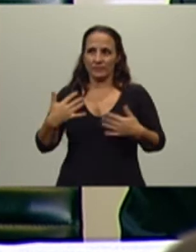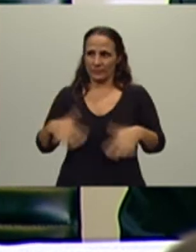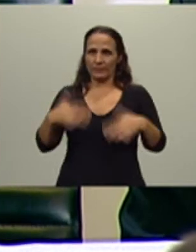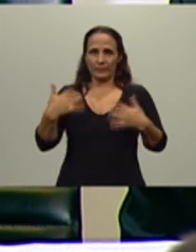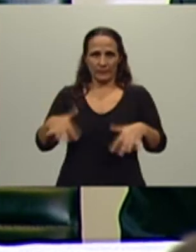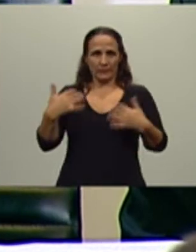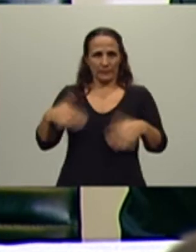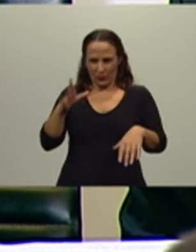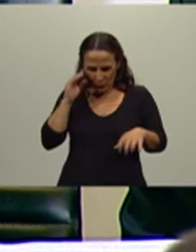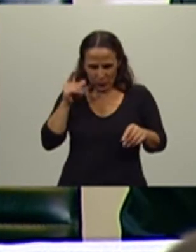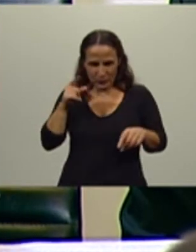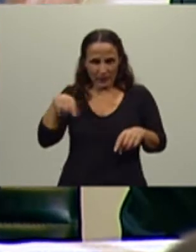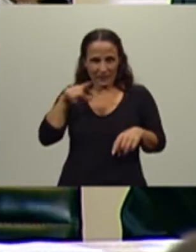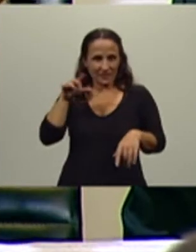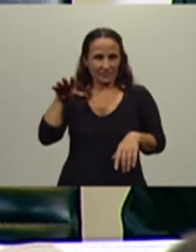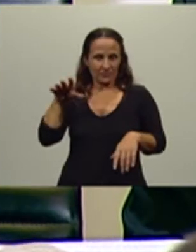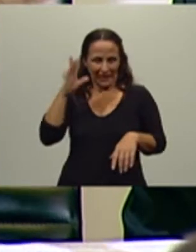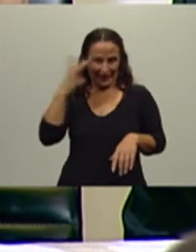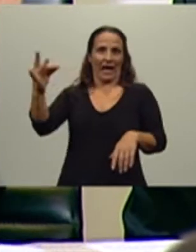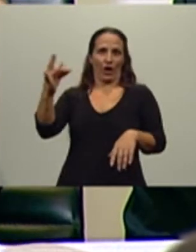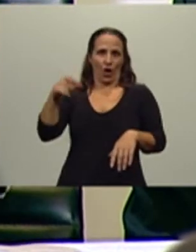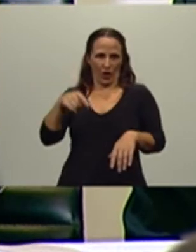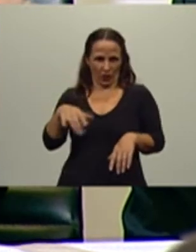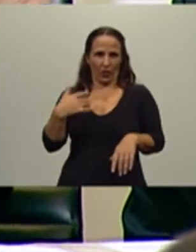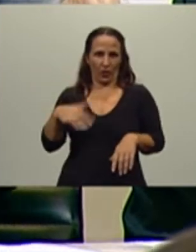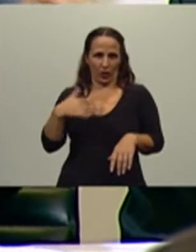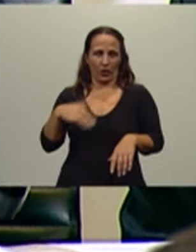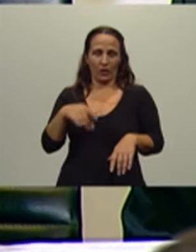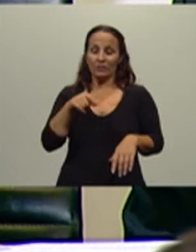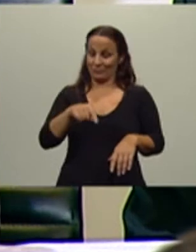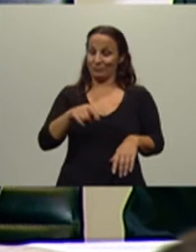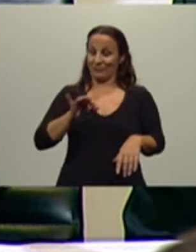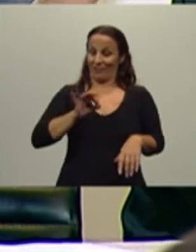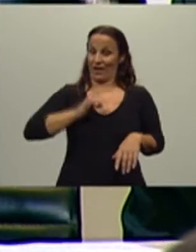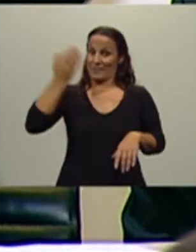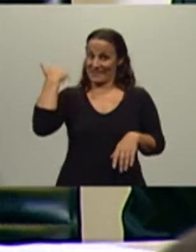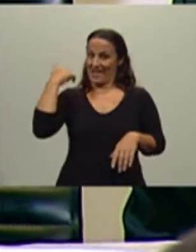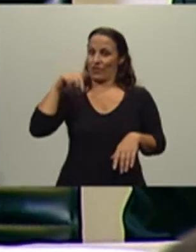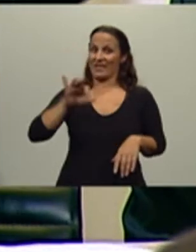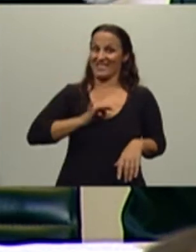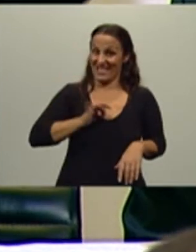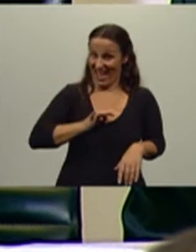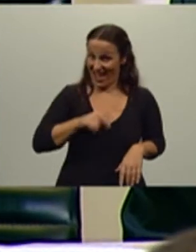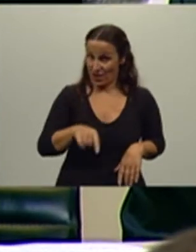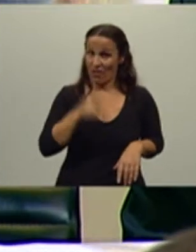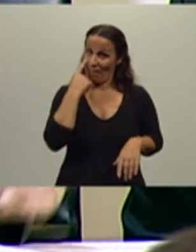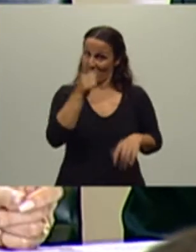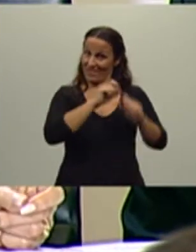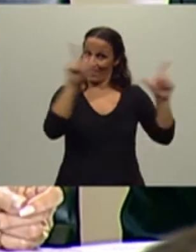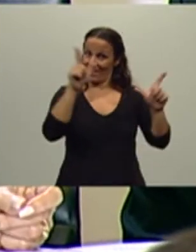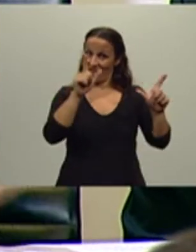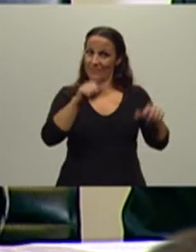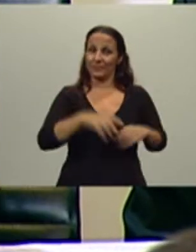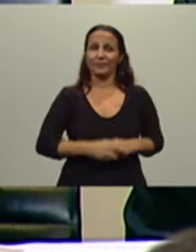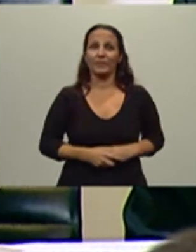Récord, 16 millones. El año pasado, este año, se produce, vamos al siguiente, por favor,